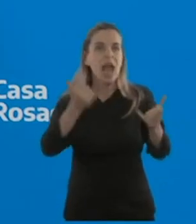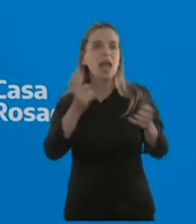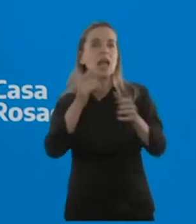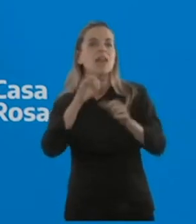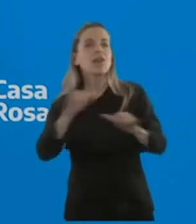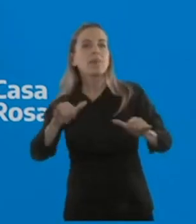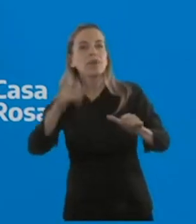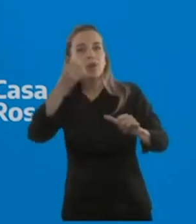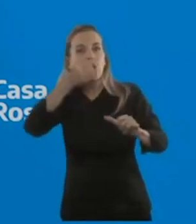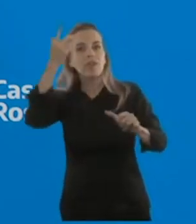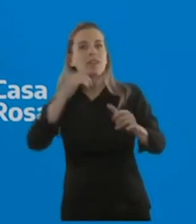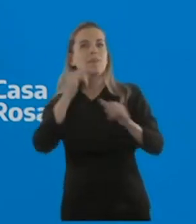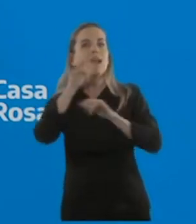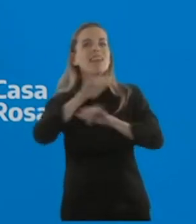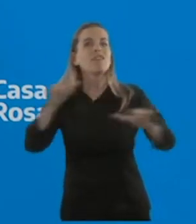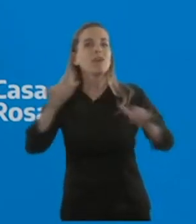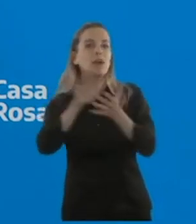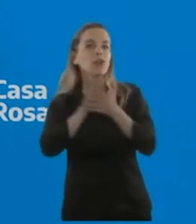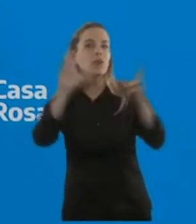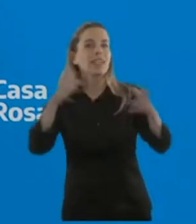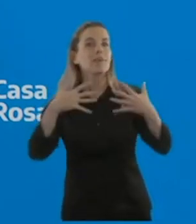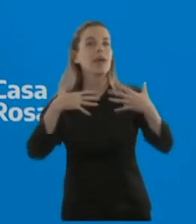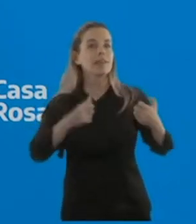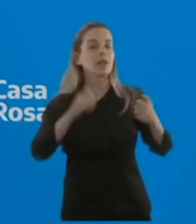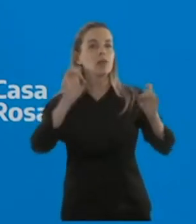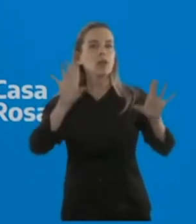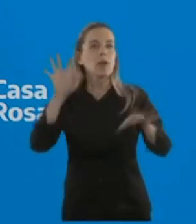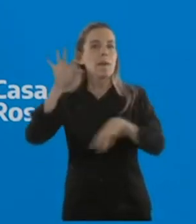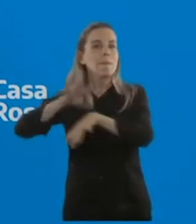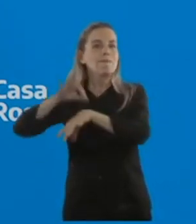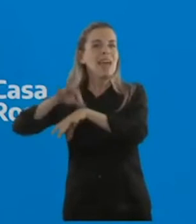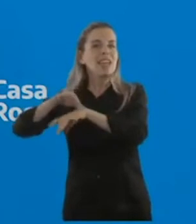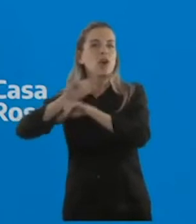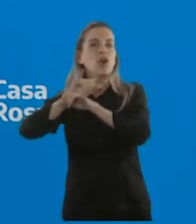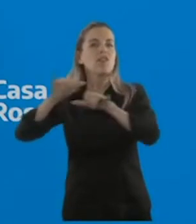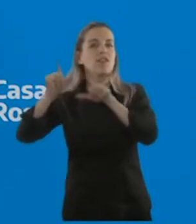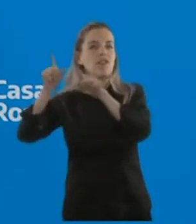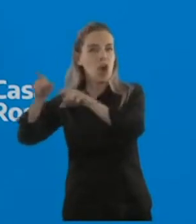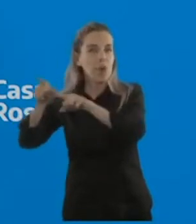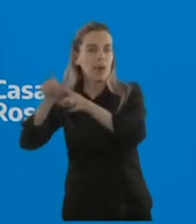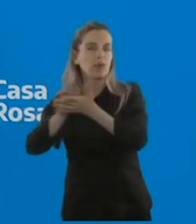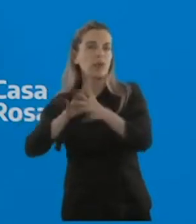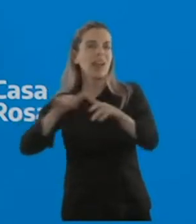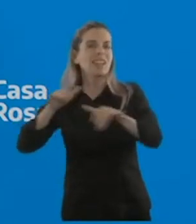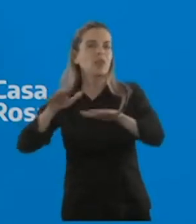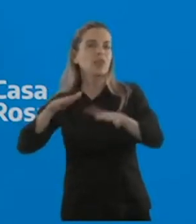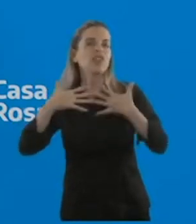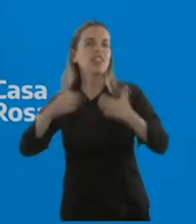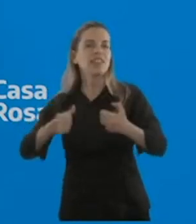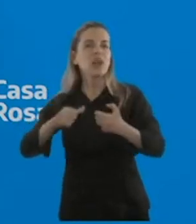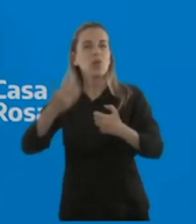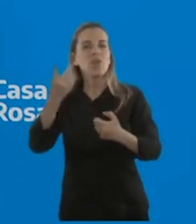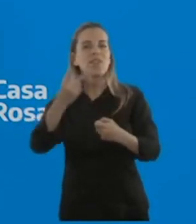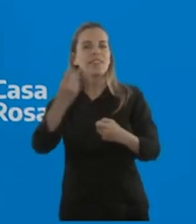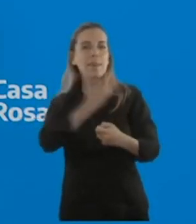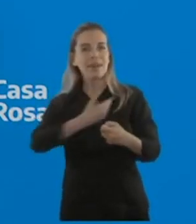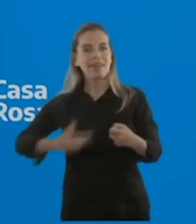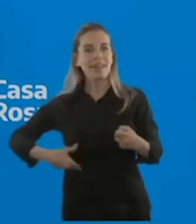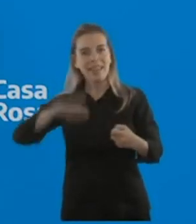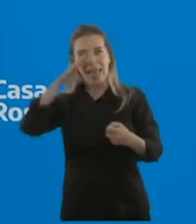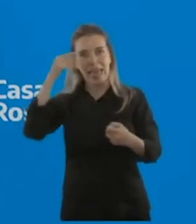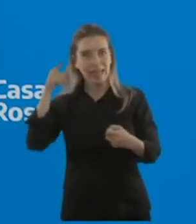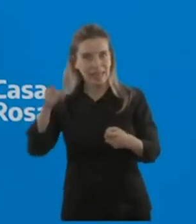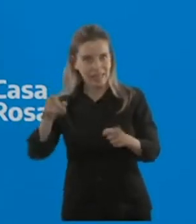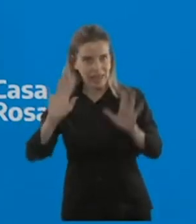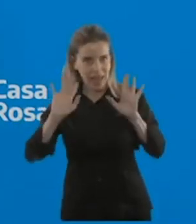oficialmente sobre los temas de salud, informan los médicos sobre la situación de la vicepresidenta Cristina Fernández de Kirchner, se va a